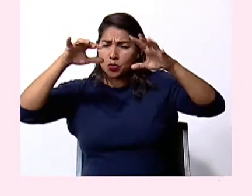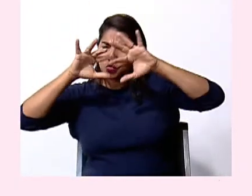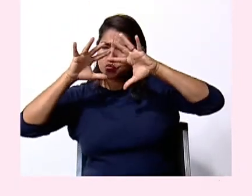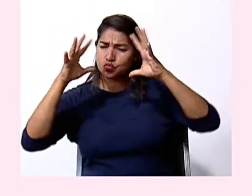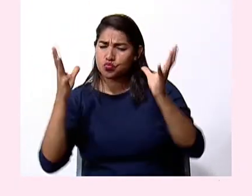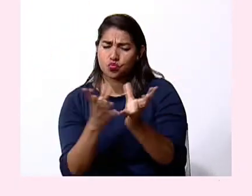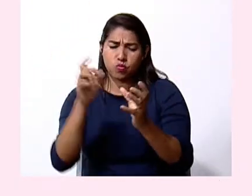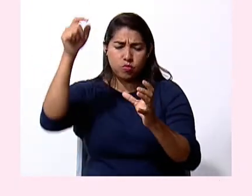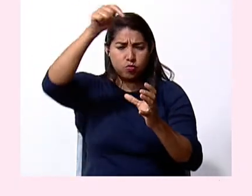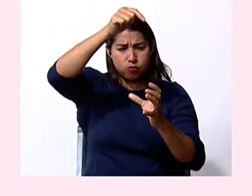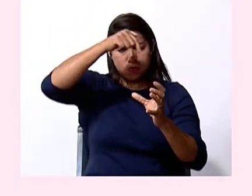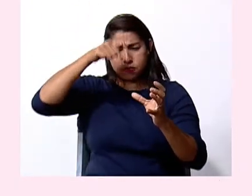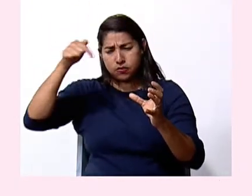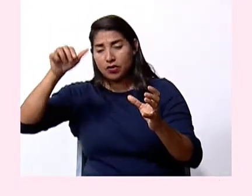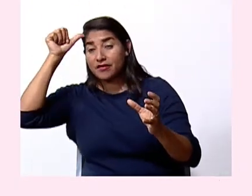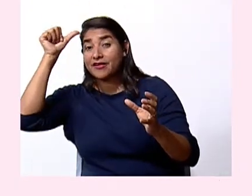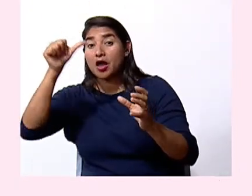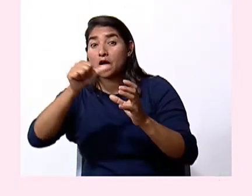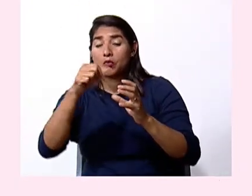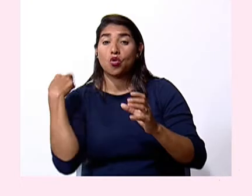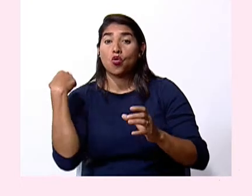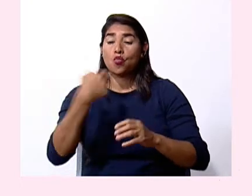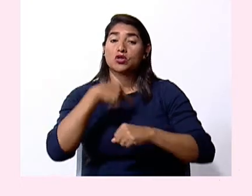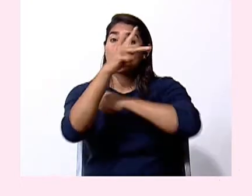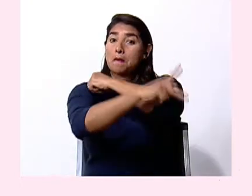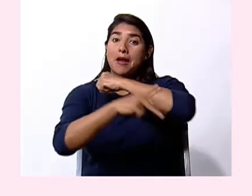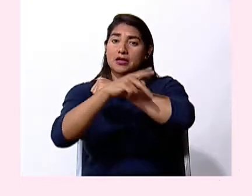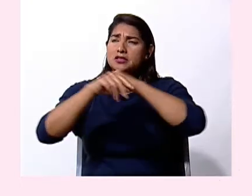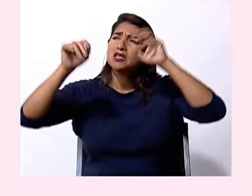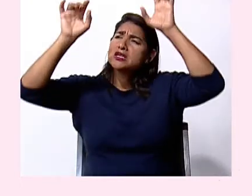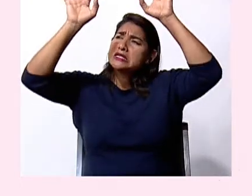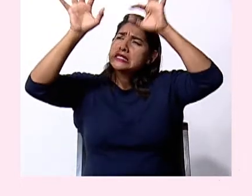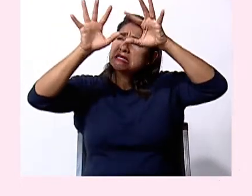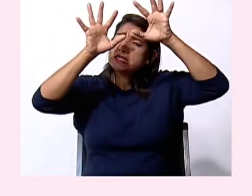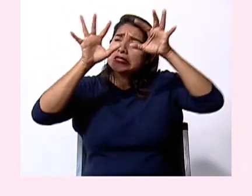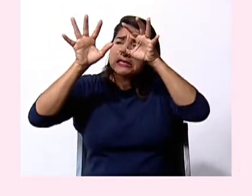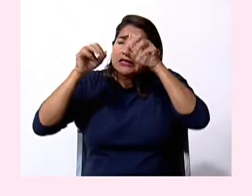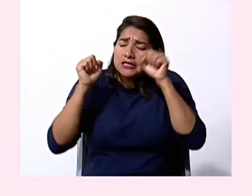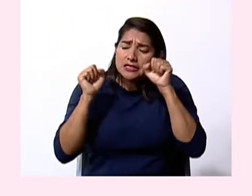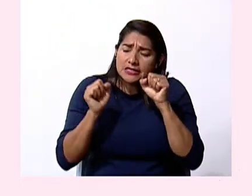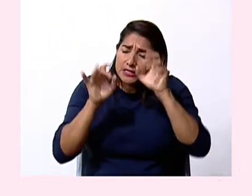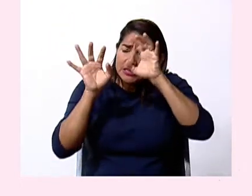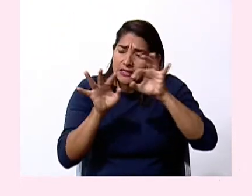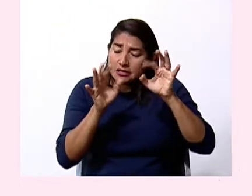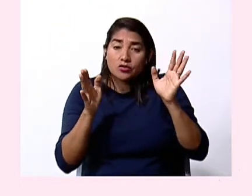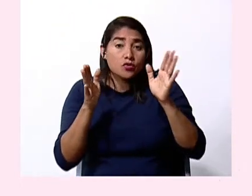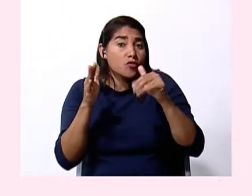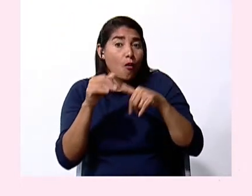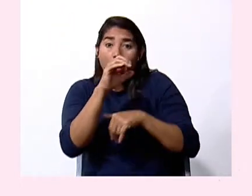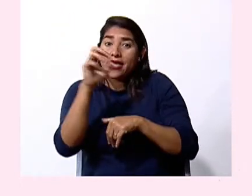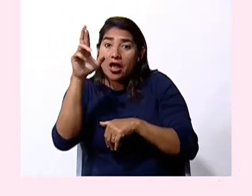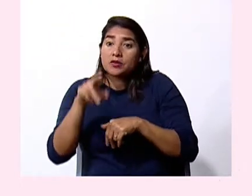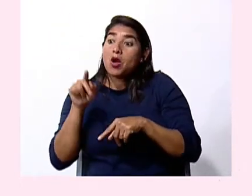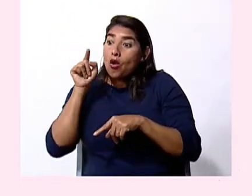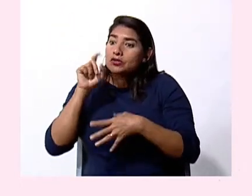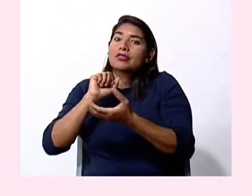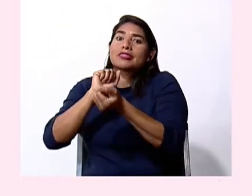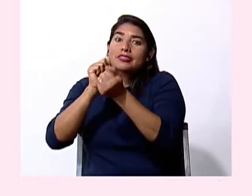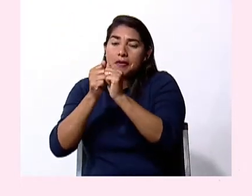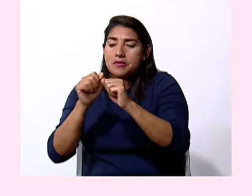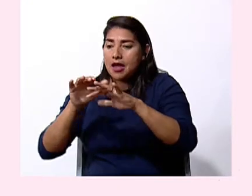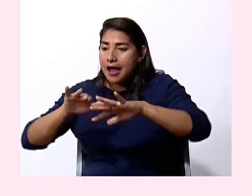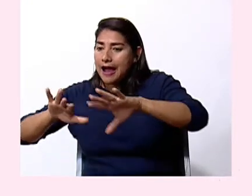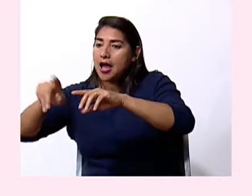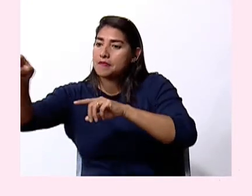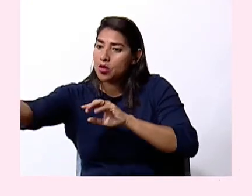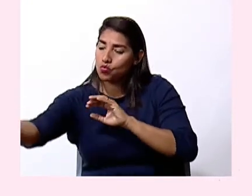Recordemos que aunque en nuestro país no cae nieve este es un elemento que también modifica el clima en otras